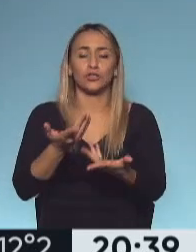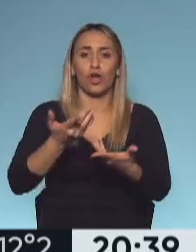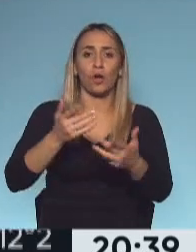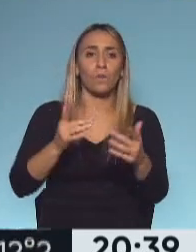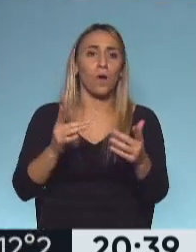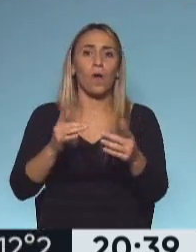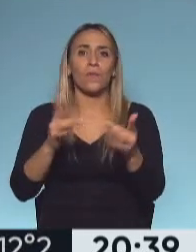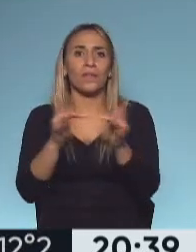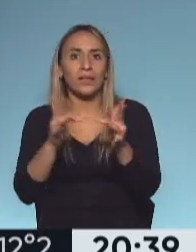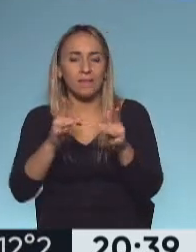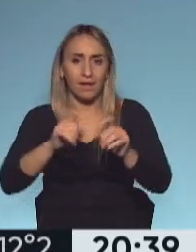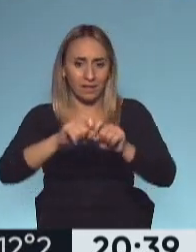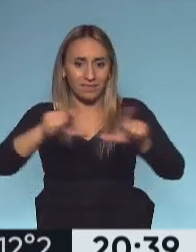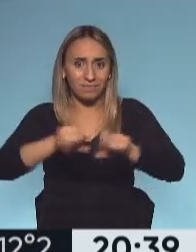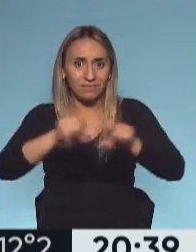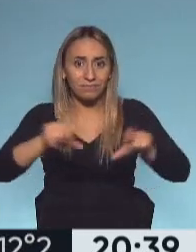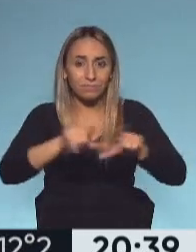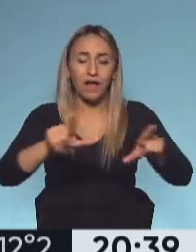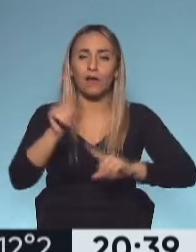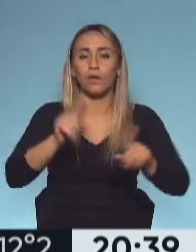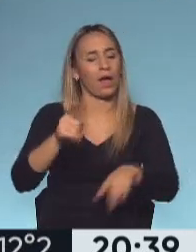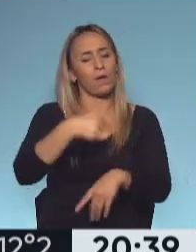digital les dicen vayan y pidan la tarea.